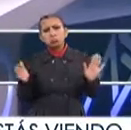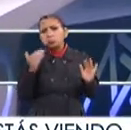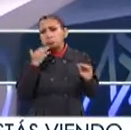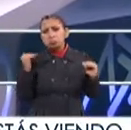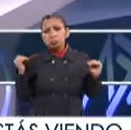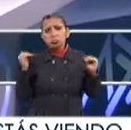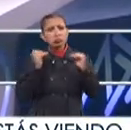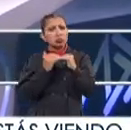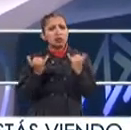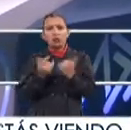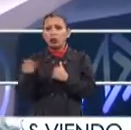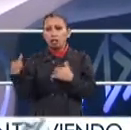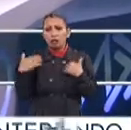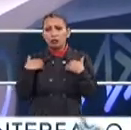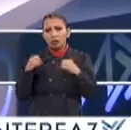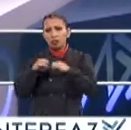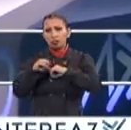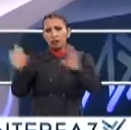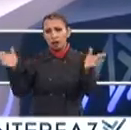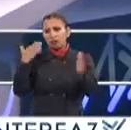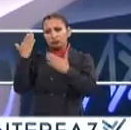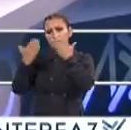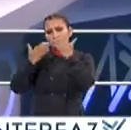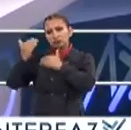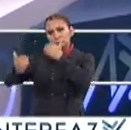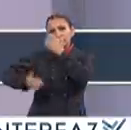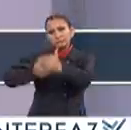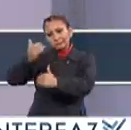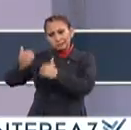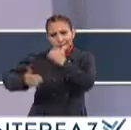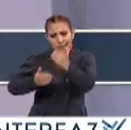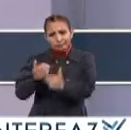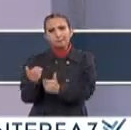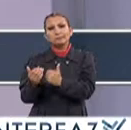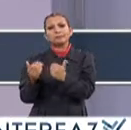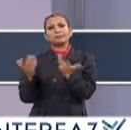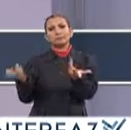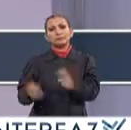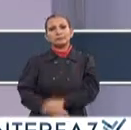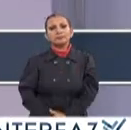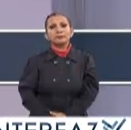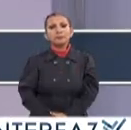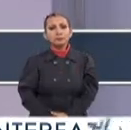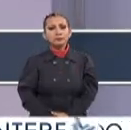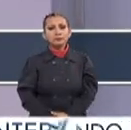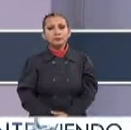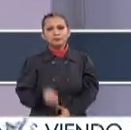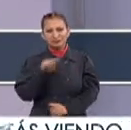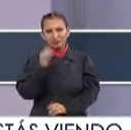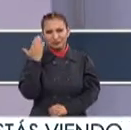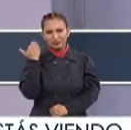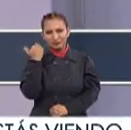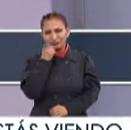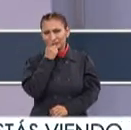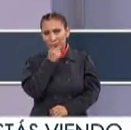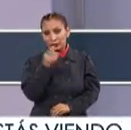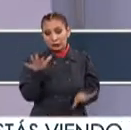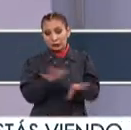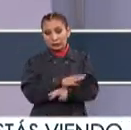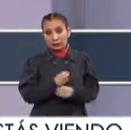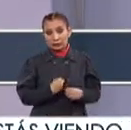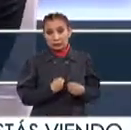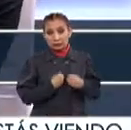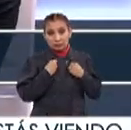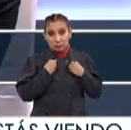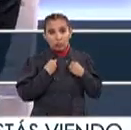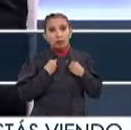Nada para poder Este Sobre Llevar Todas Estas Todos estos cursos Claro Decías hace unos momentos Te cambió la vida